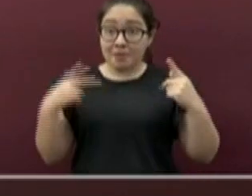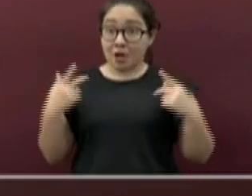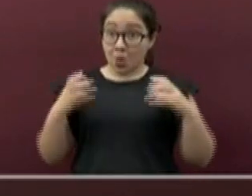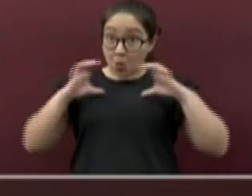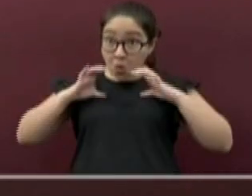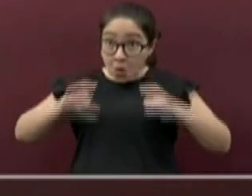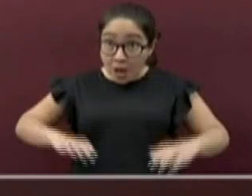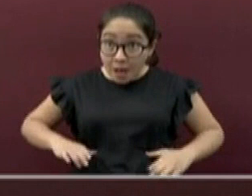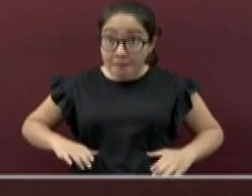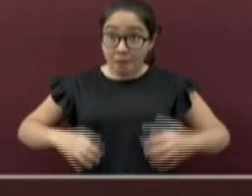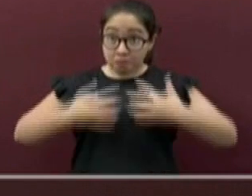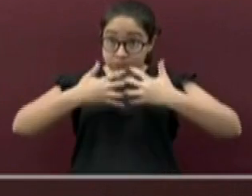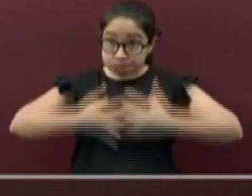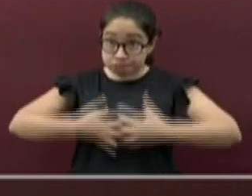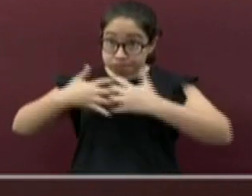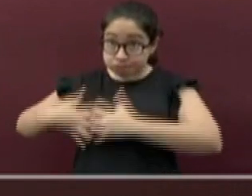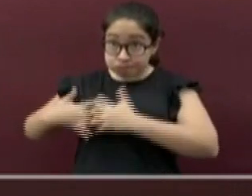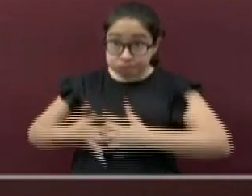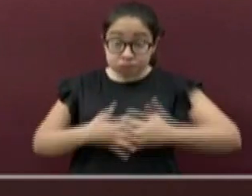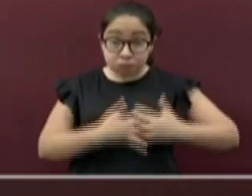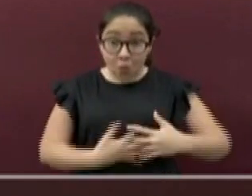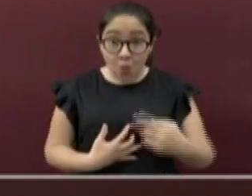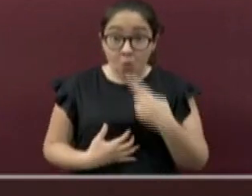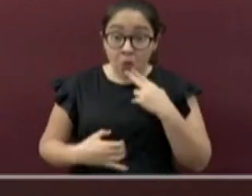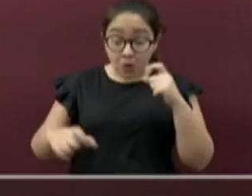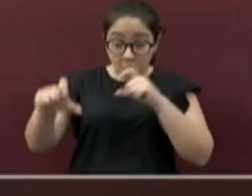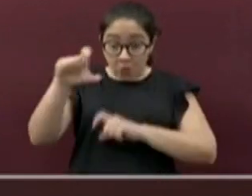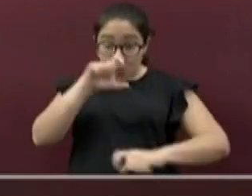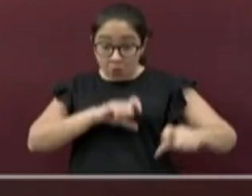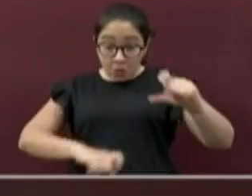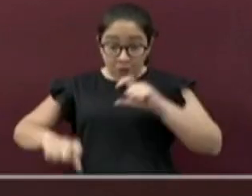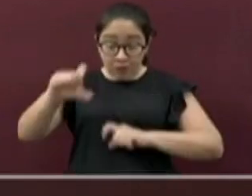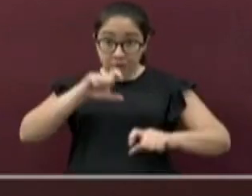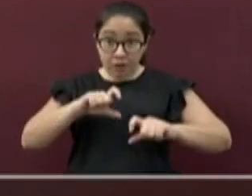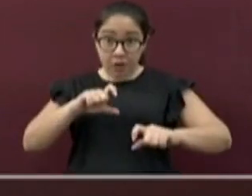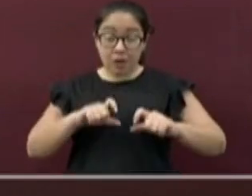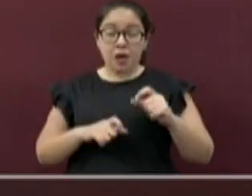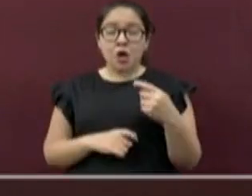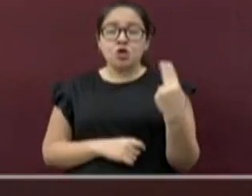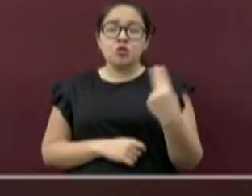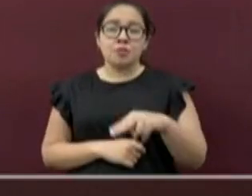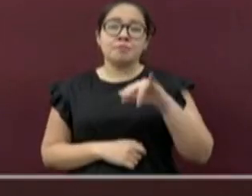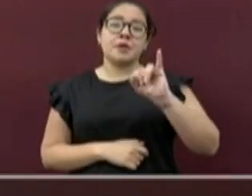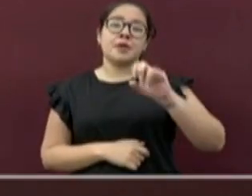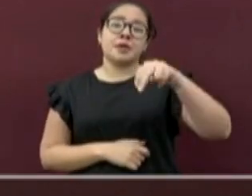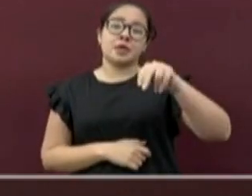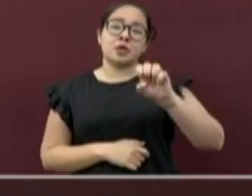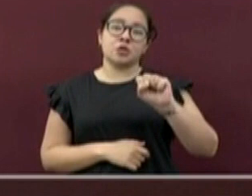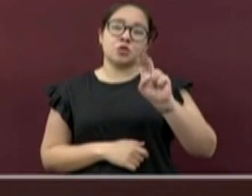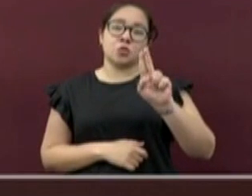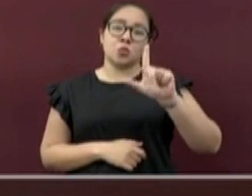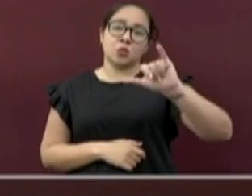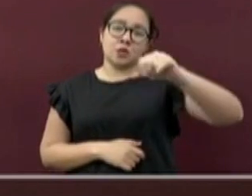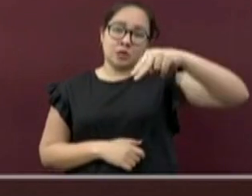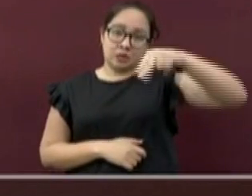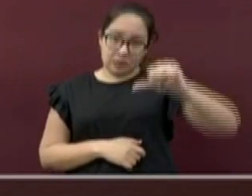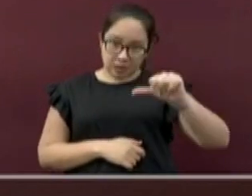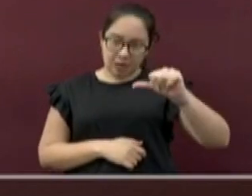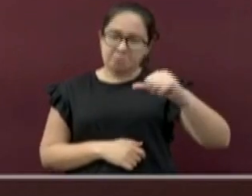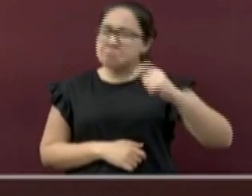o no utiliza adecuadamente la insulina, que es una hormona que ayuda a que las células